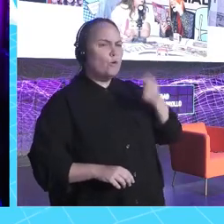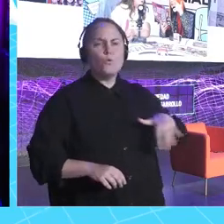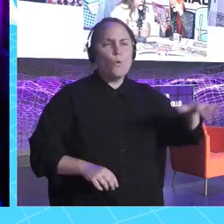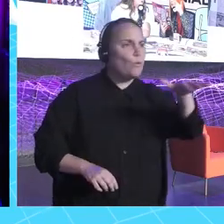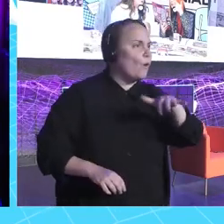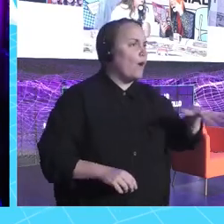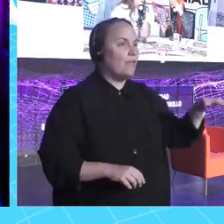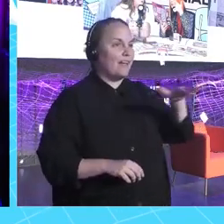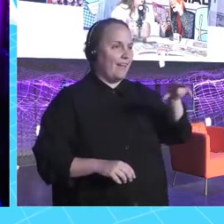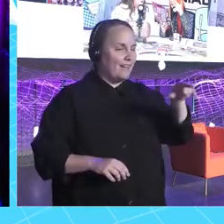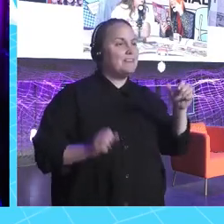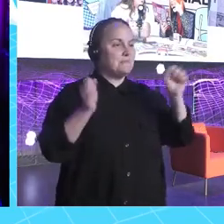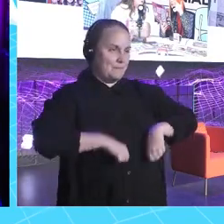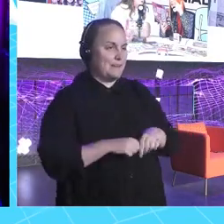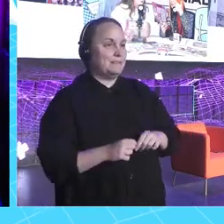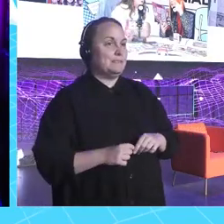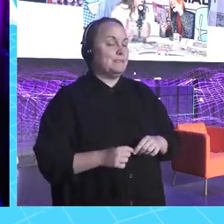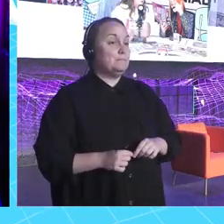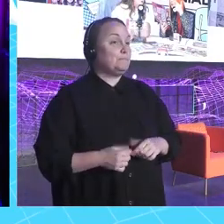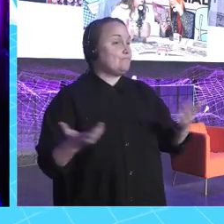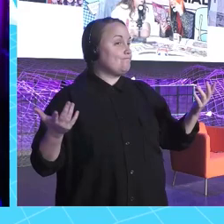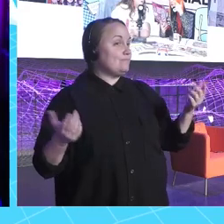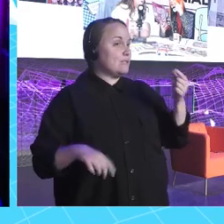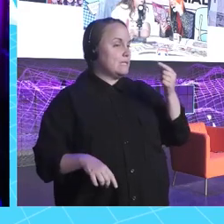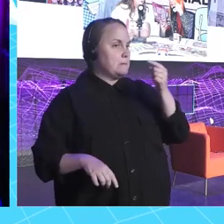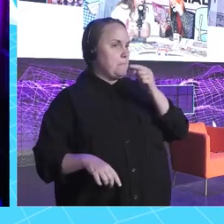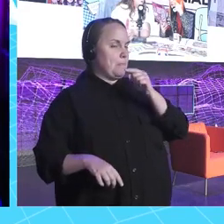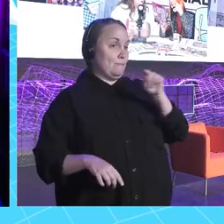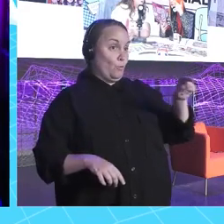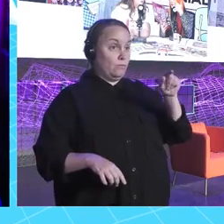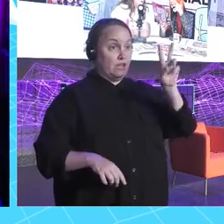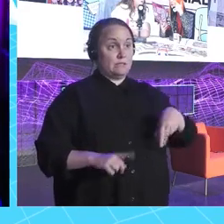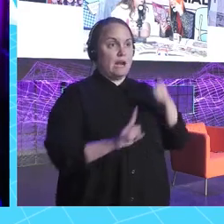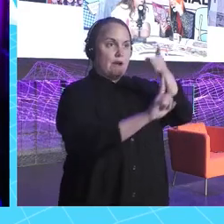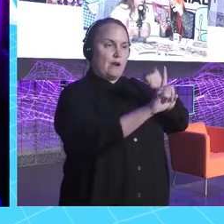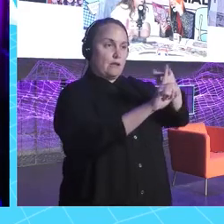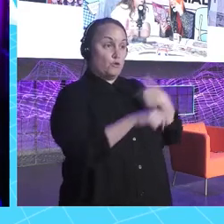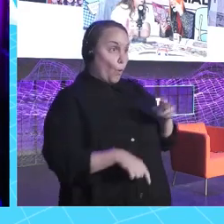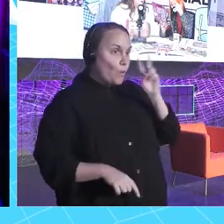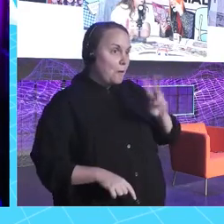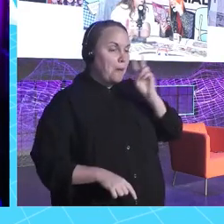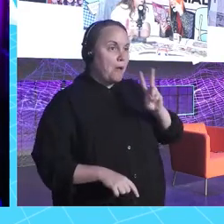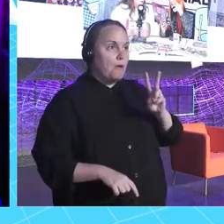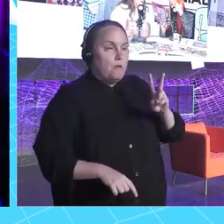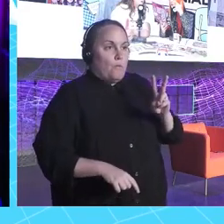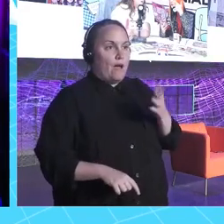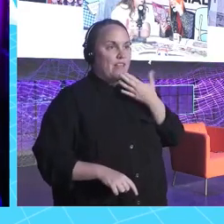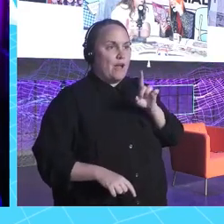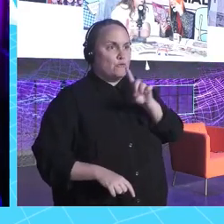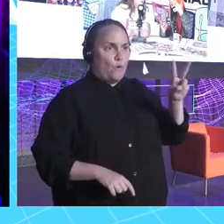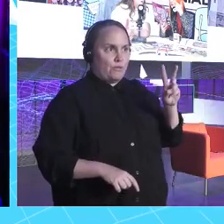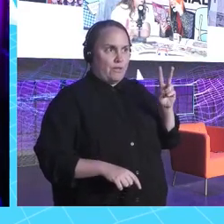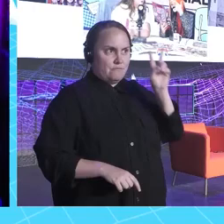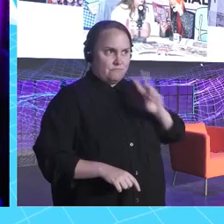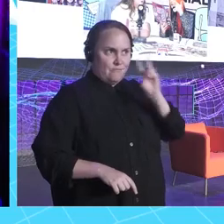estás? Aquí. Vale. Que, ¿cómo se siente ser un referente para... Por ejemplo, yo te veo desde que tengo los 12 años.